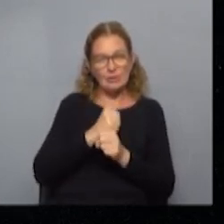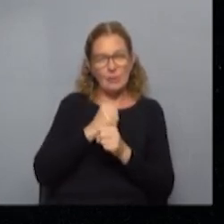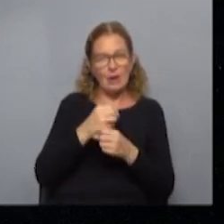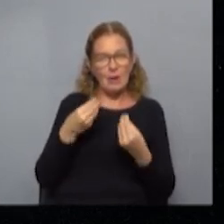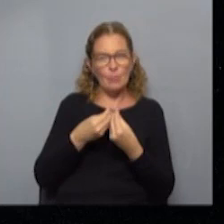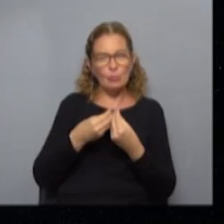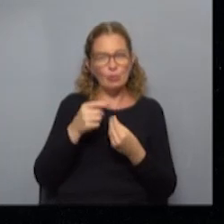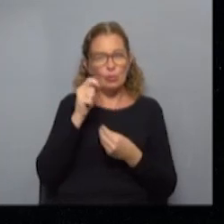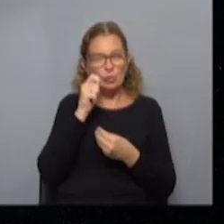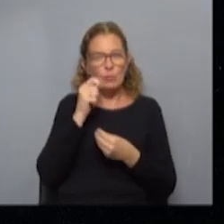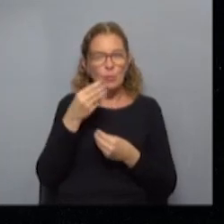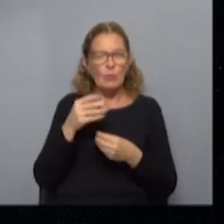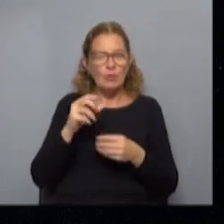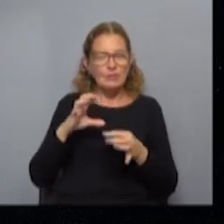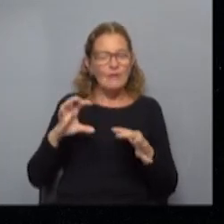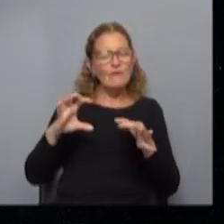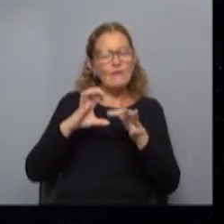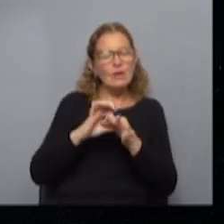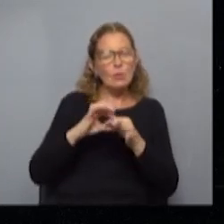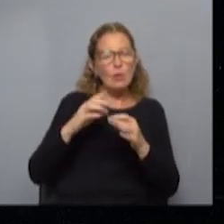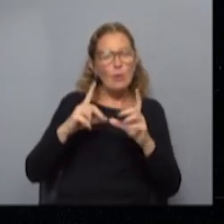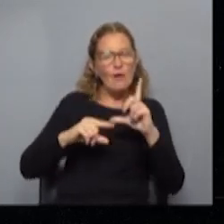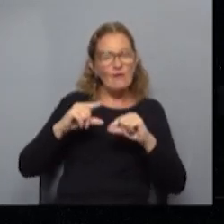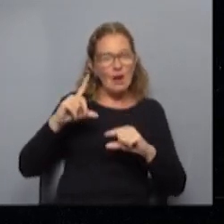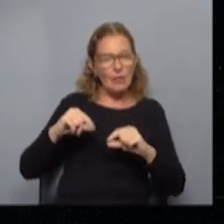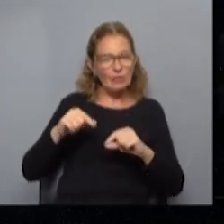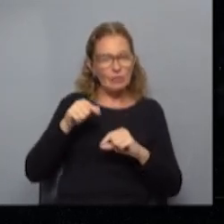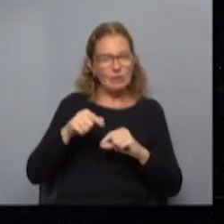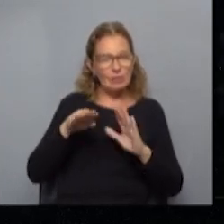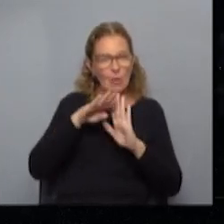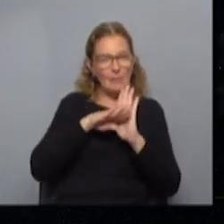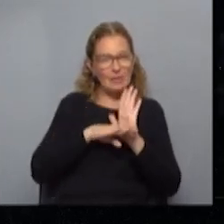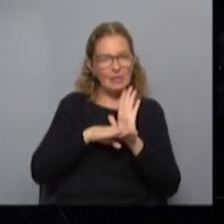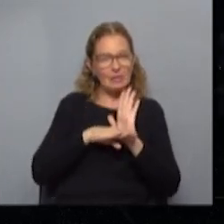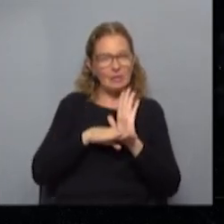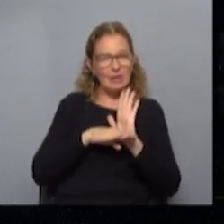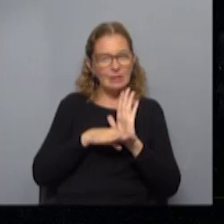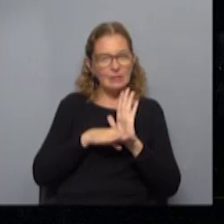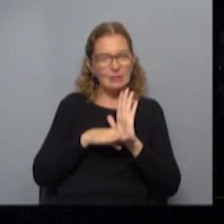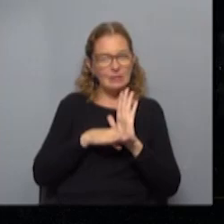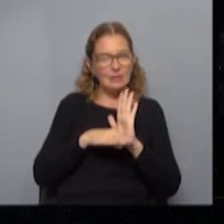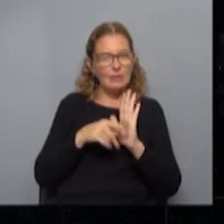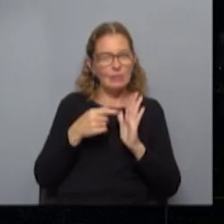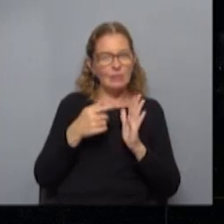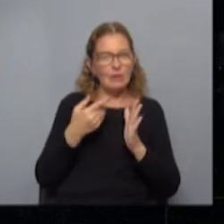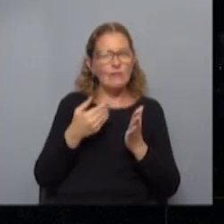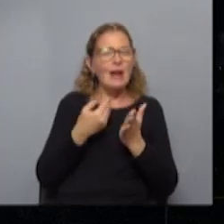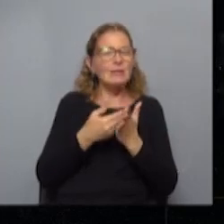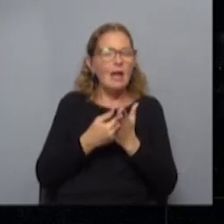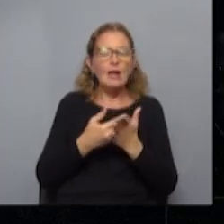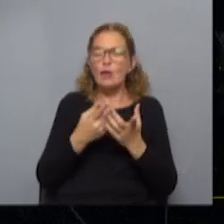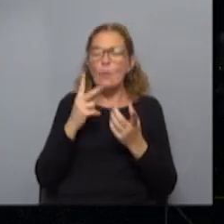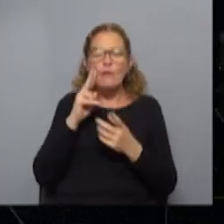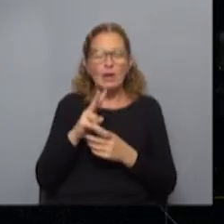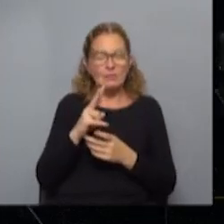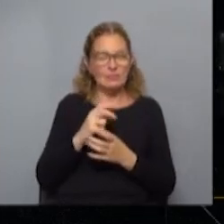mucho con el turismo ¿cómo fue este vínculo y qué evaluación hacen de las medidas que se implementaron fueron suficientes no fueron suficientes ¿cómo las